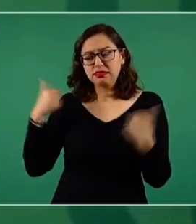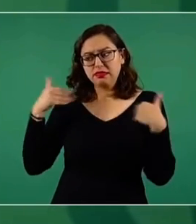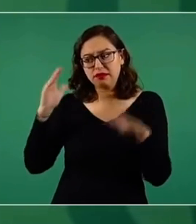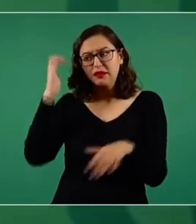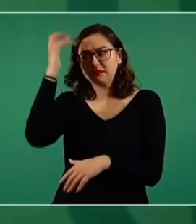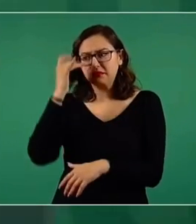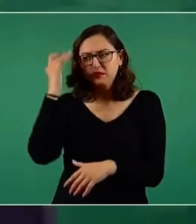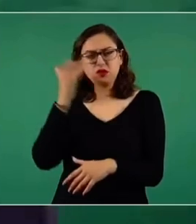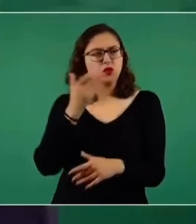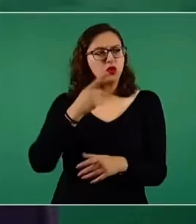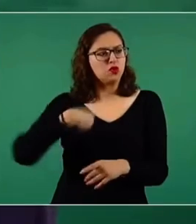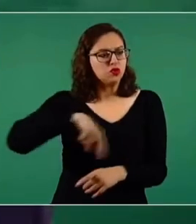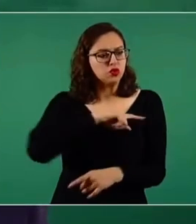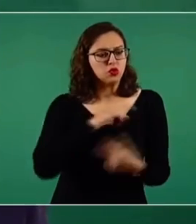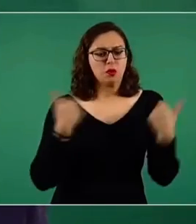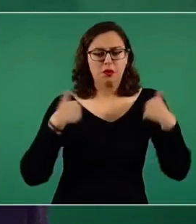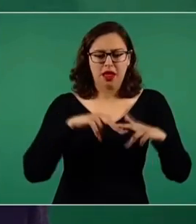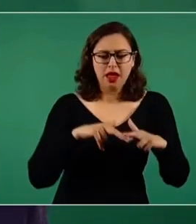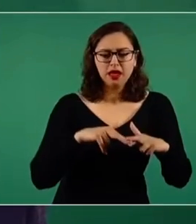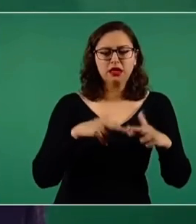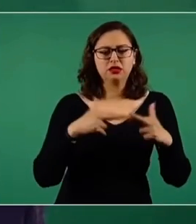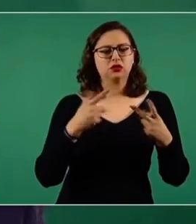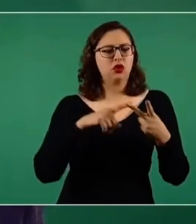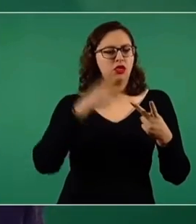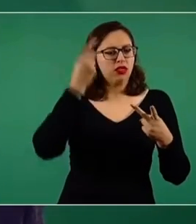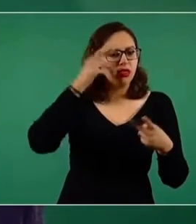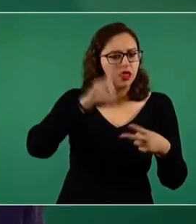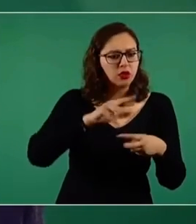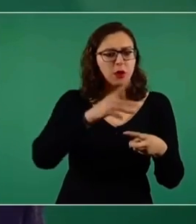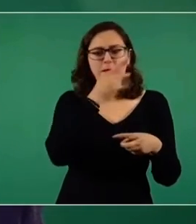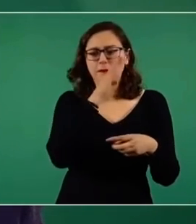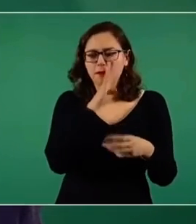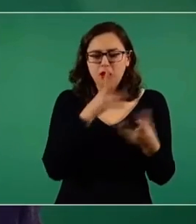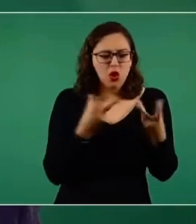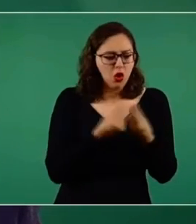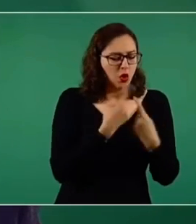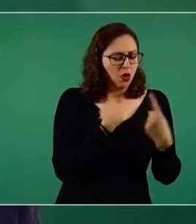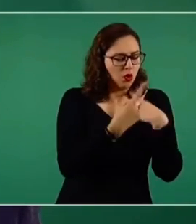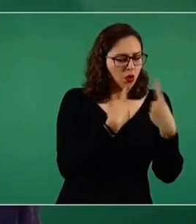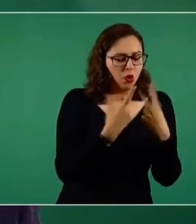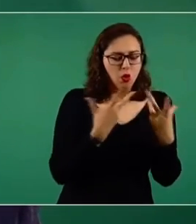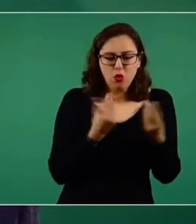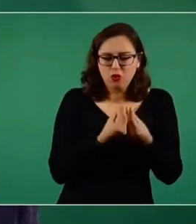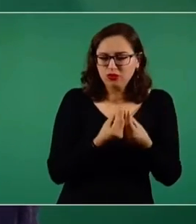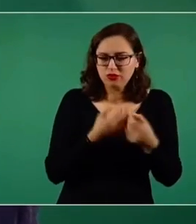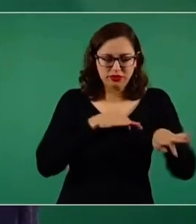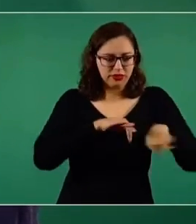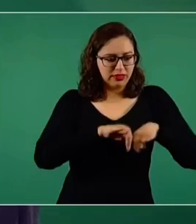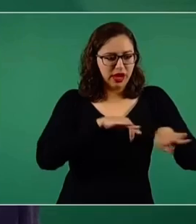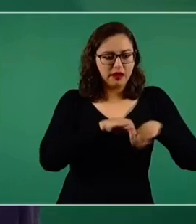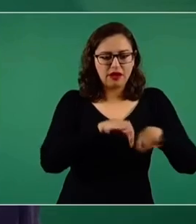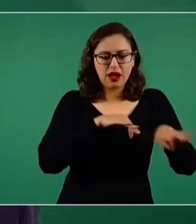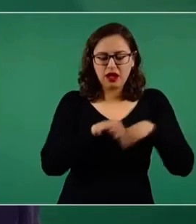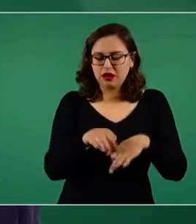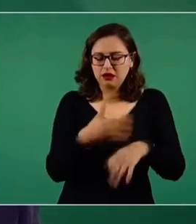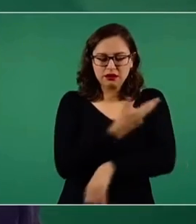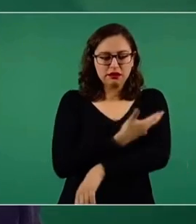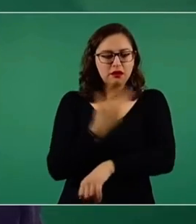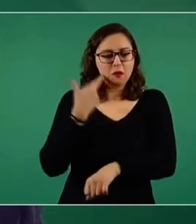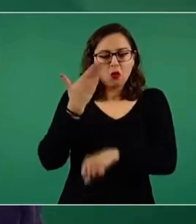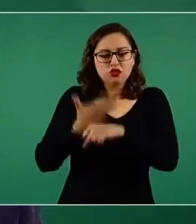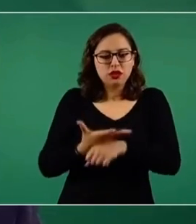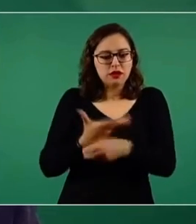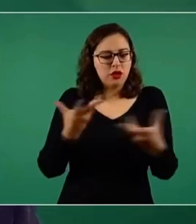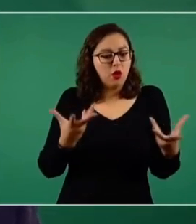directivo. Porque indudablemente yo ayer utilizaba un término que era precisamente la corresponsabilidad